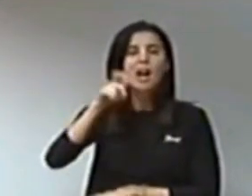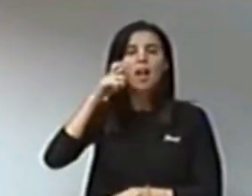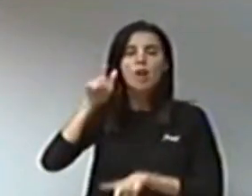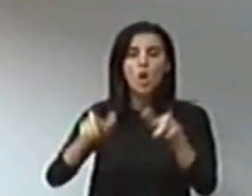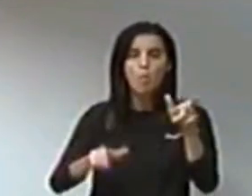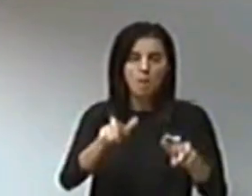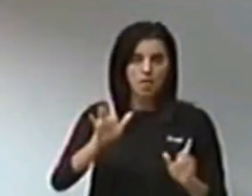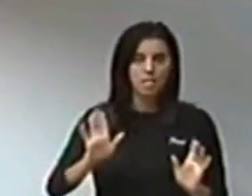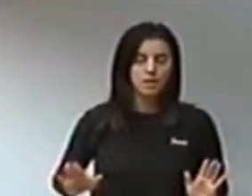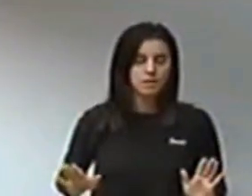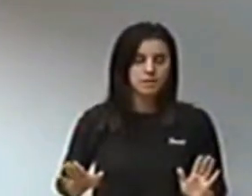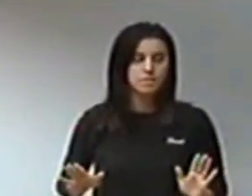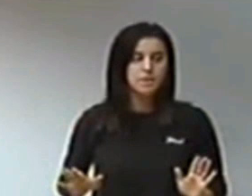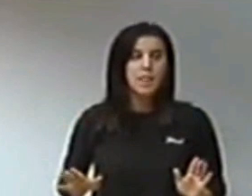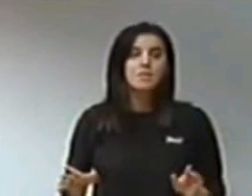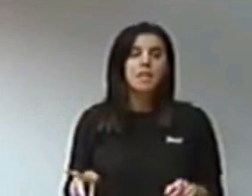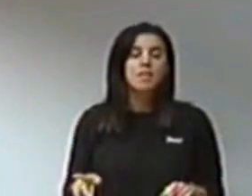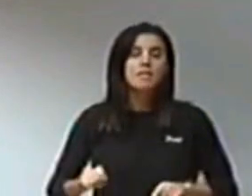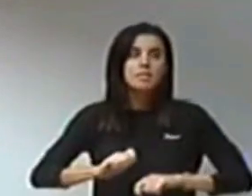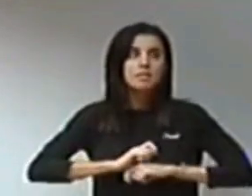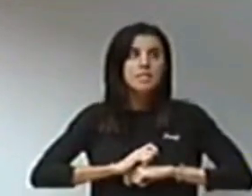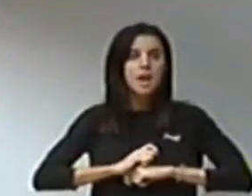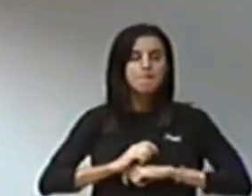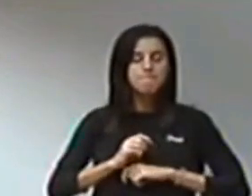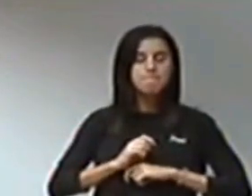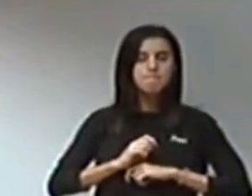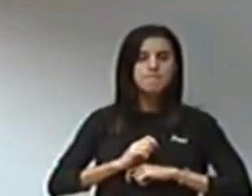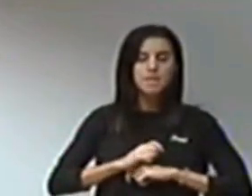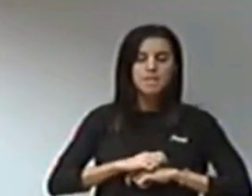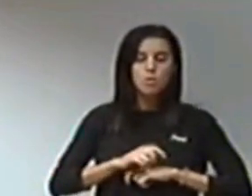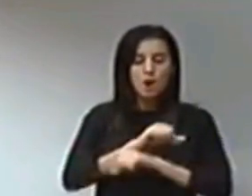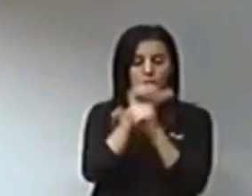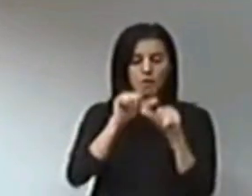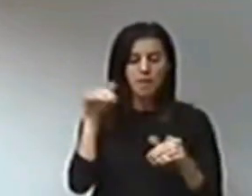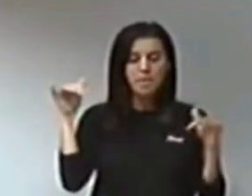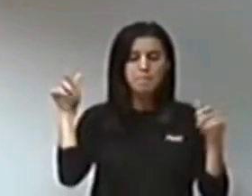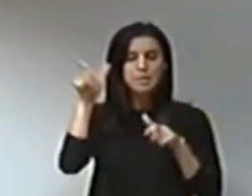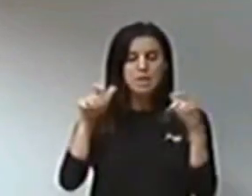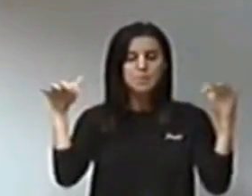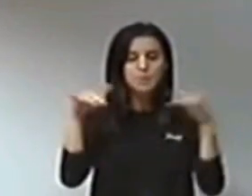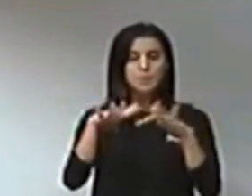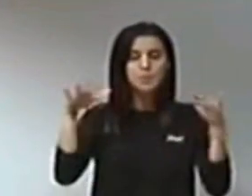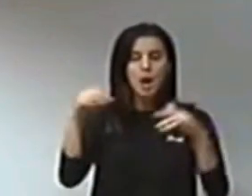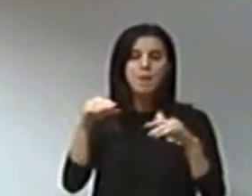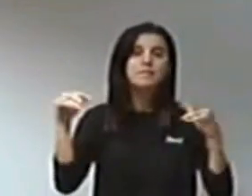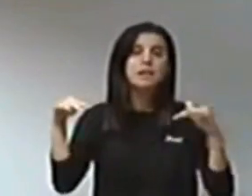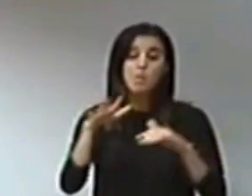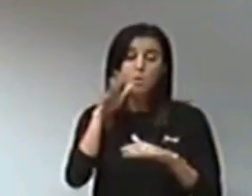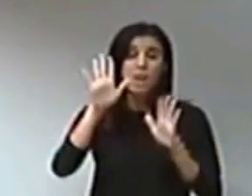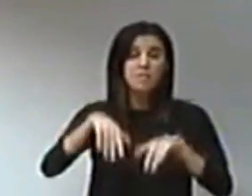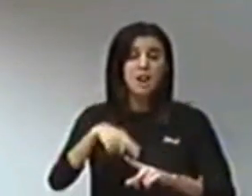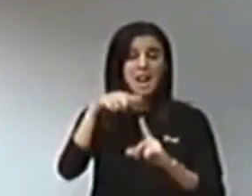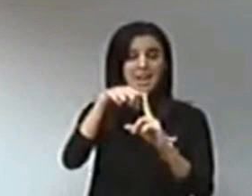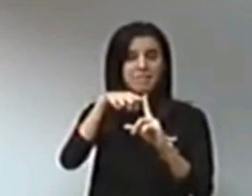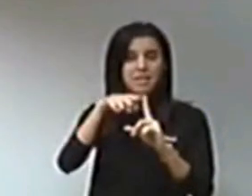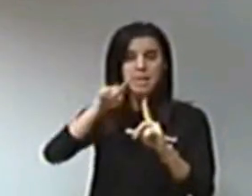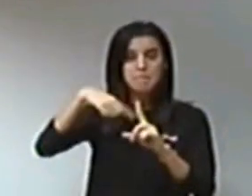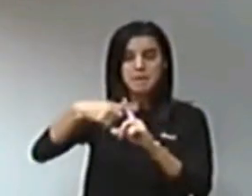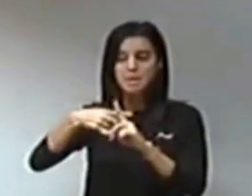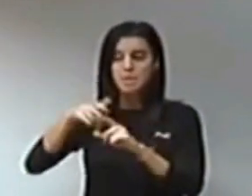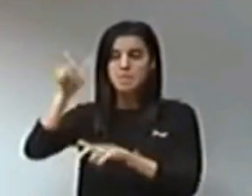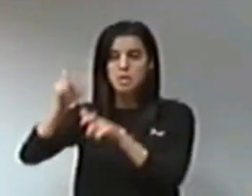Esto le confiere un nuevo concepto de calidad y de consumo cultural, pues lo convierte en un referente para el estudio,